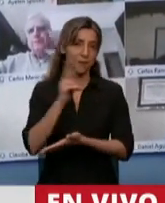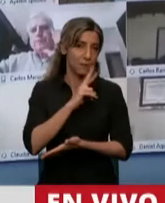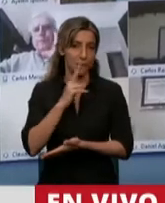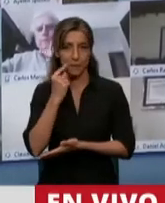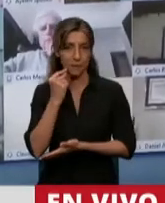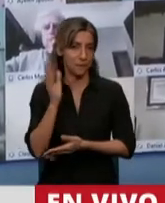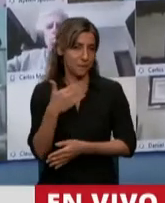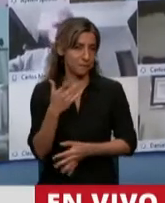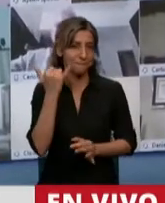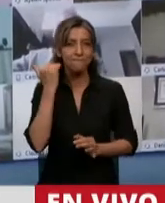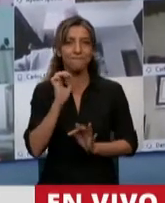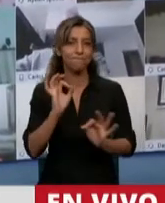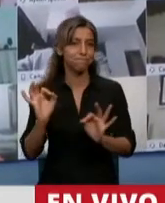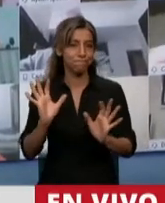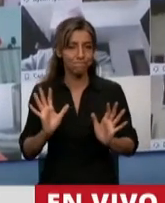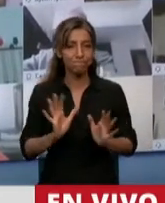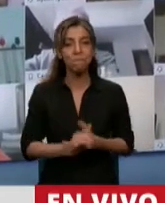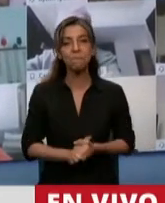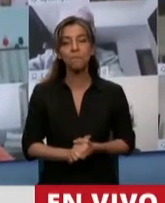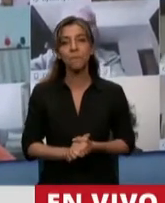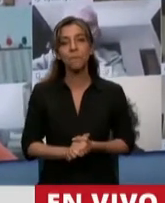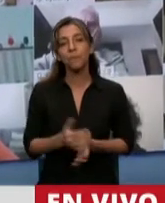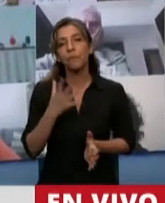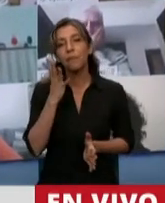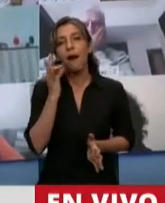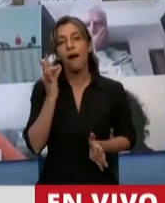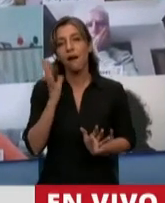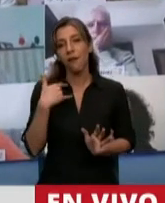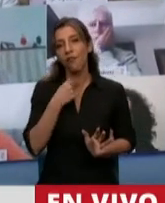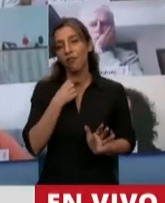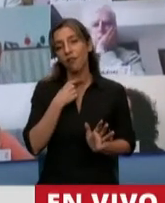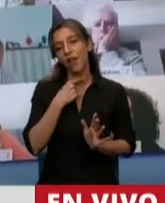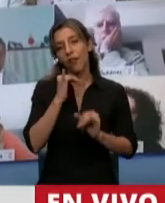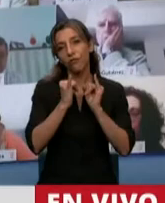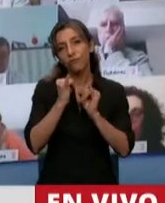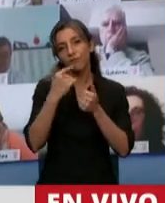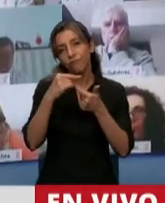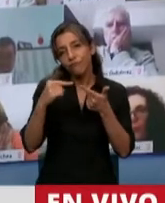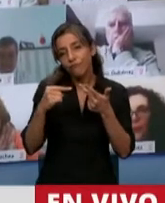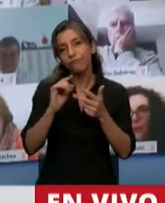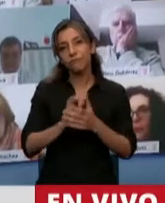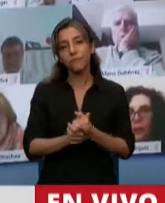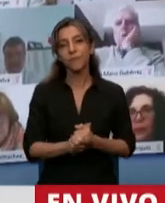bastante elocuentes. Pero no quería dejar de destacar algunas cosas. Estamos